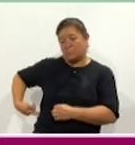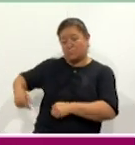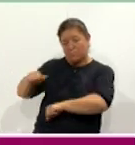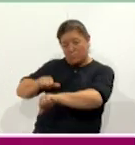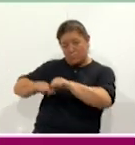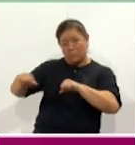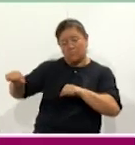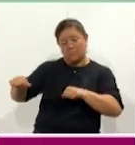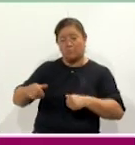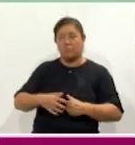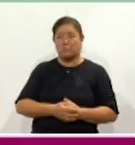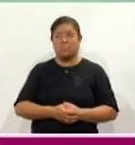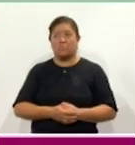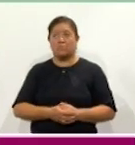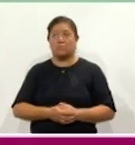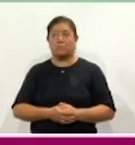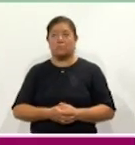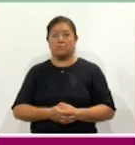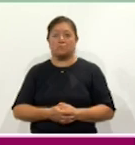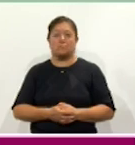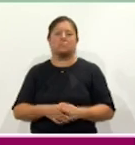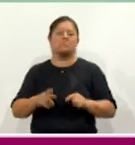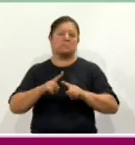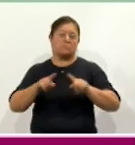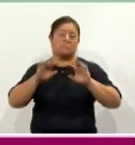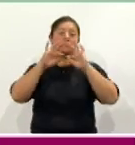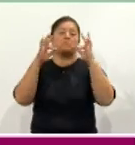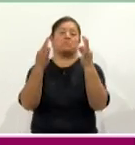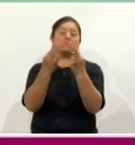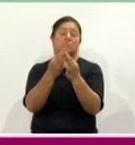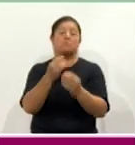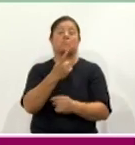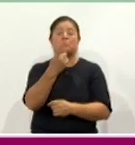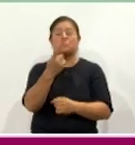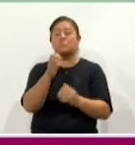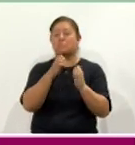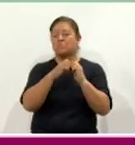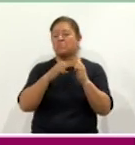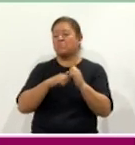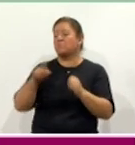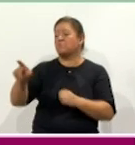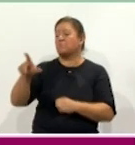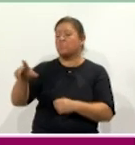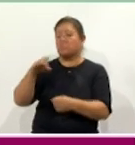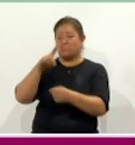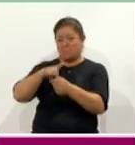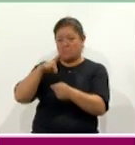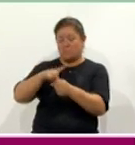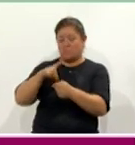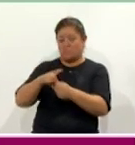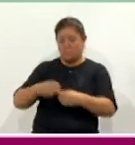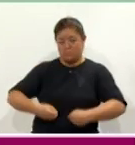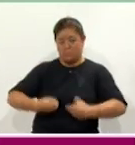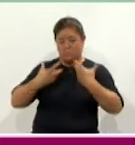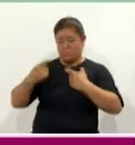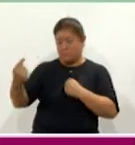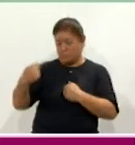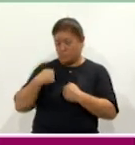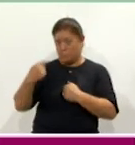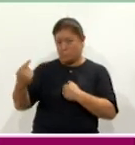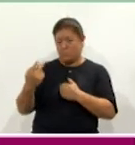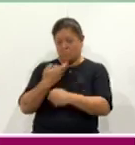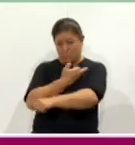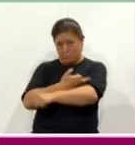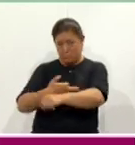en diferentes modalidades. Una de ellas es la de donador vivo relacionado y el cual está ahorita